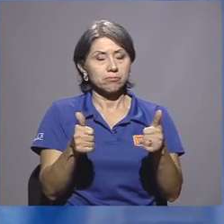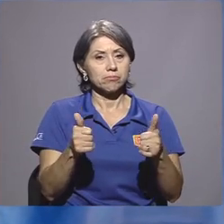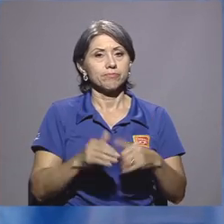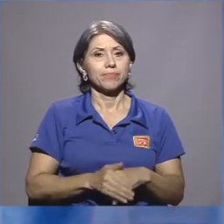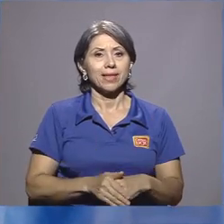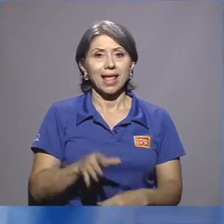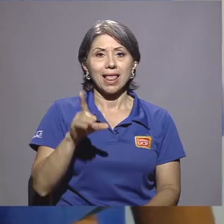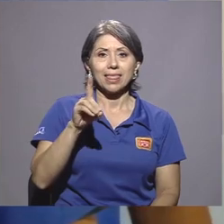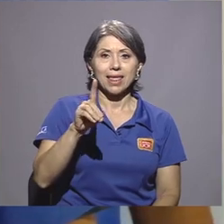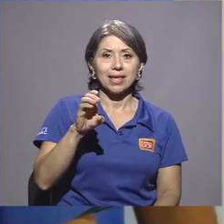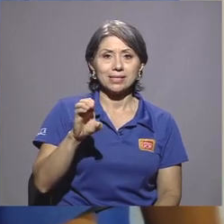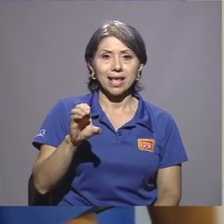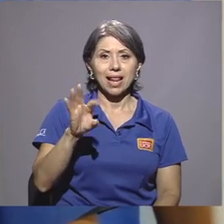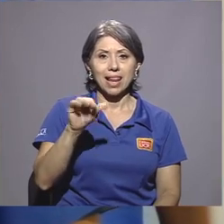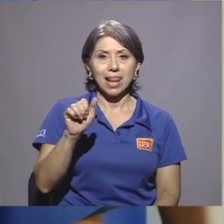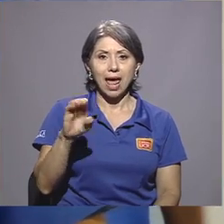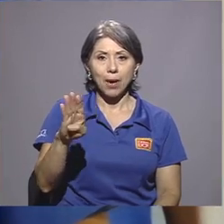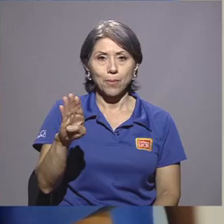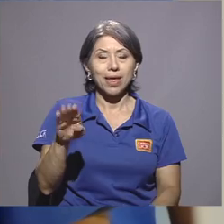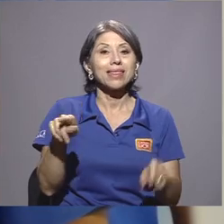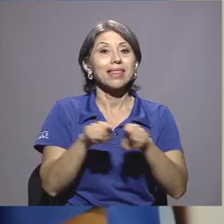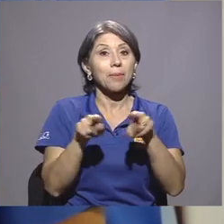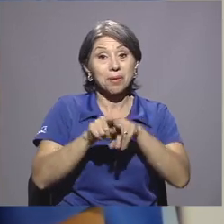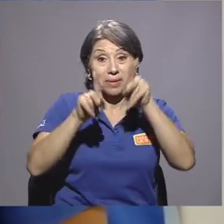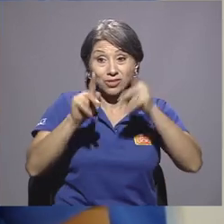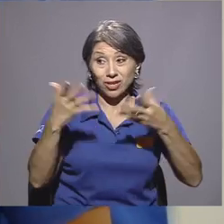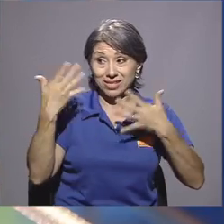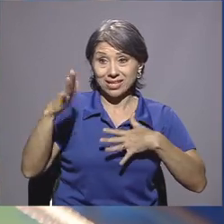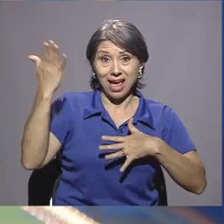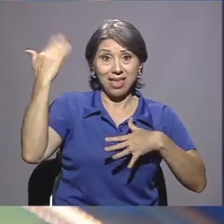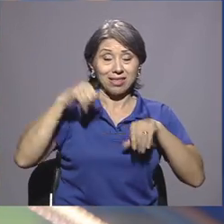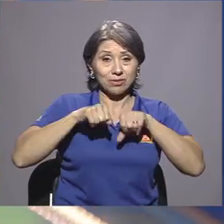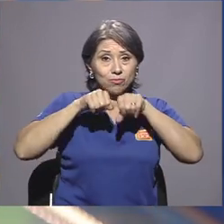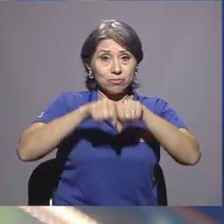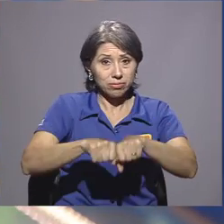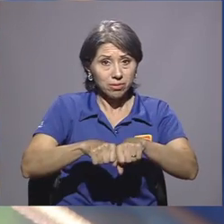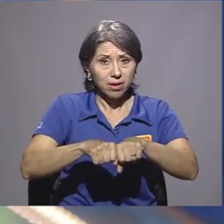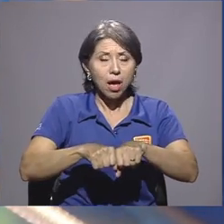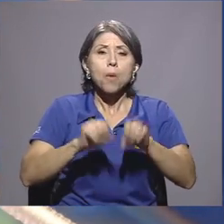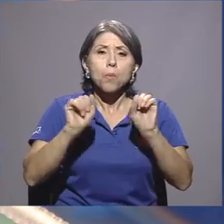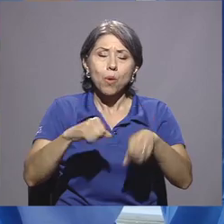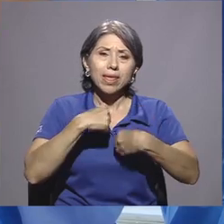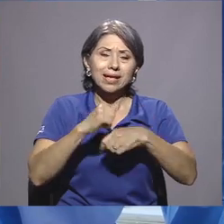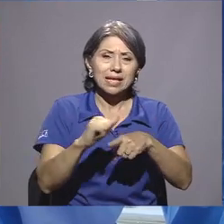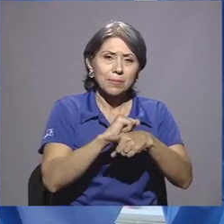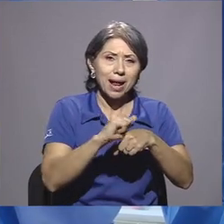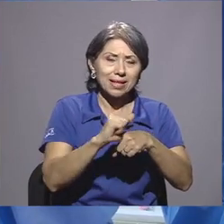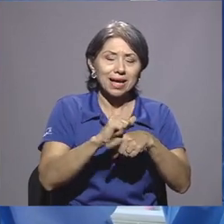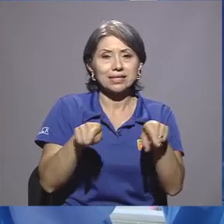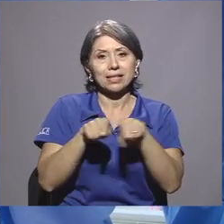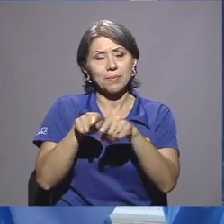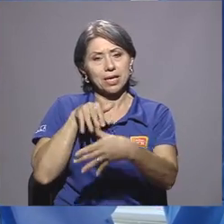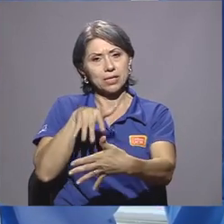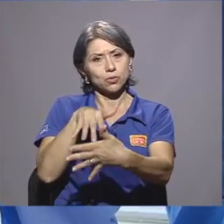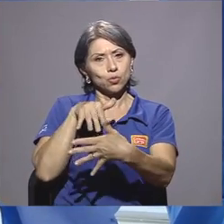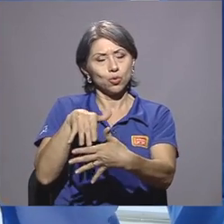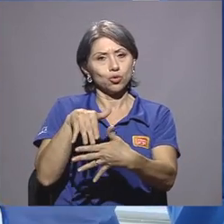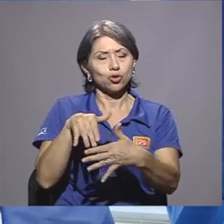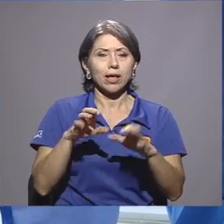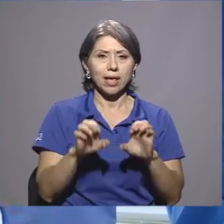El DC Lab también permite a egresados realizar prácticas y estudios para que estén en educación continua.